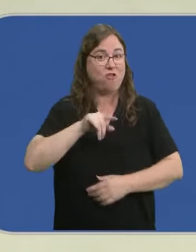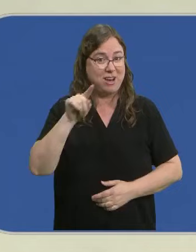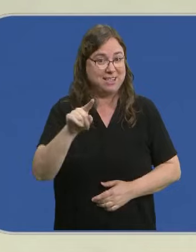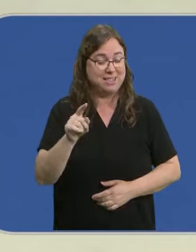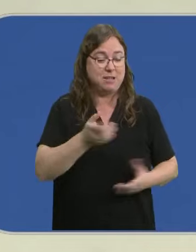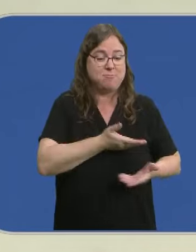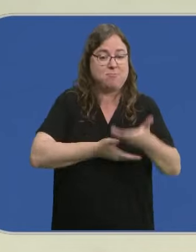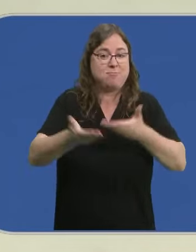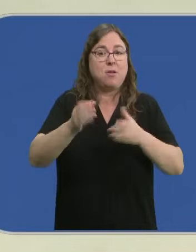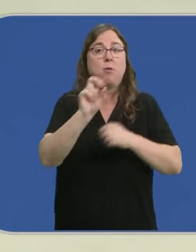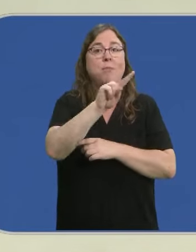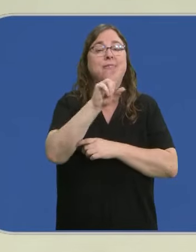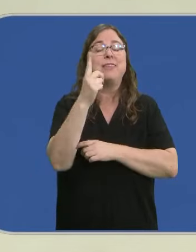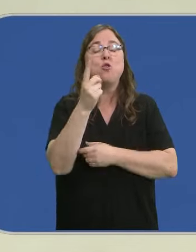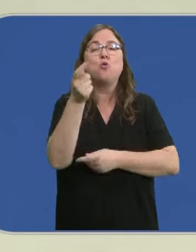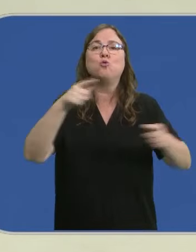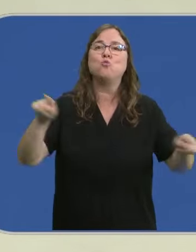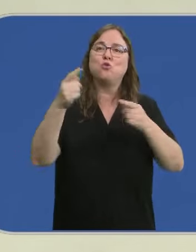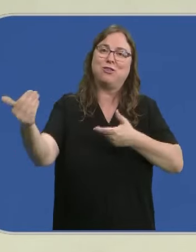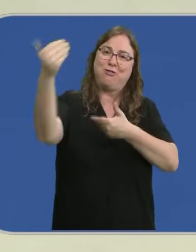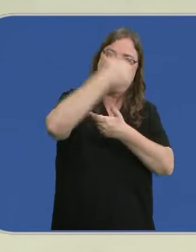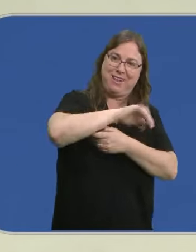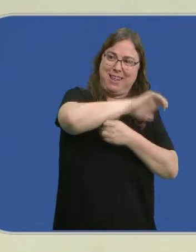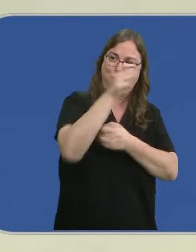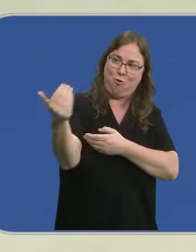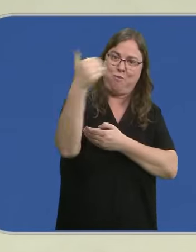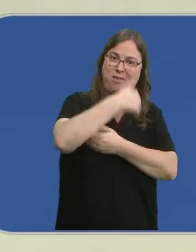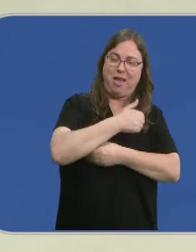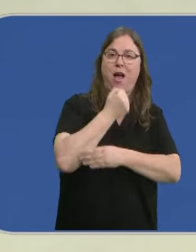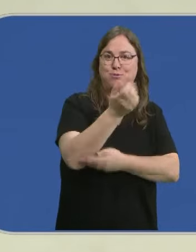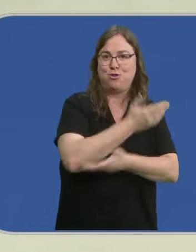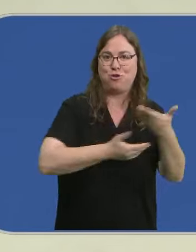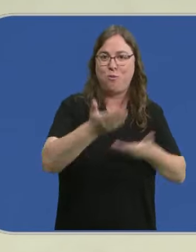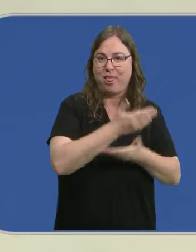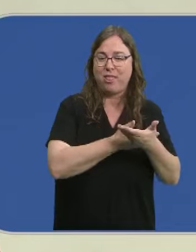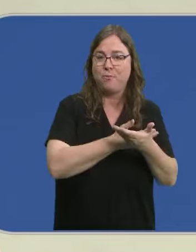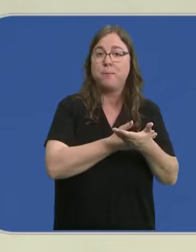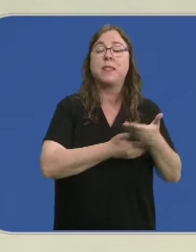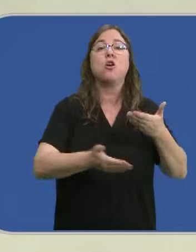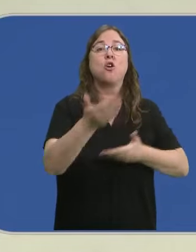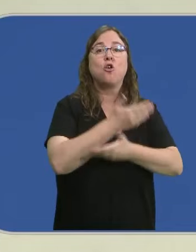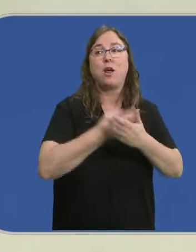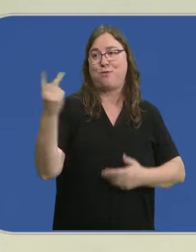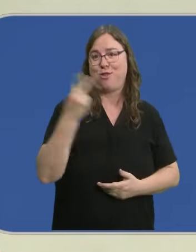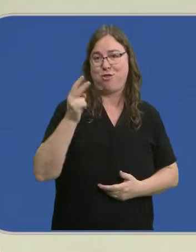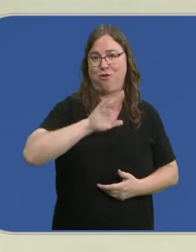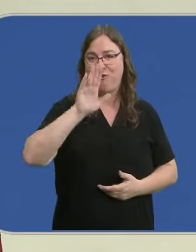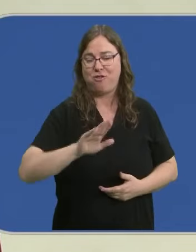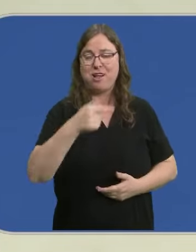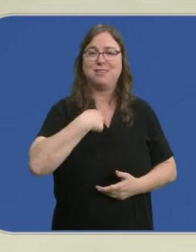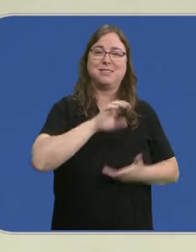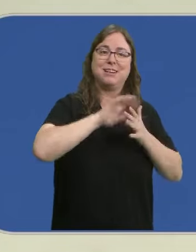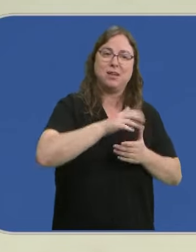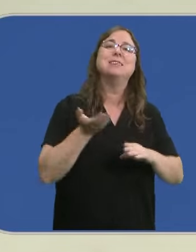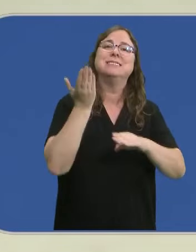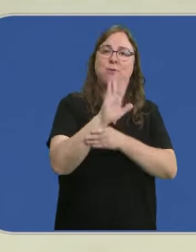músicos a la gira europea de esta formación en su 70 aniversario. La colaboración entre ambas formaciones se va a